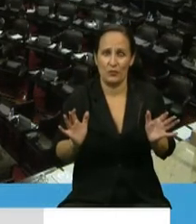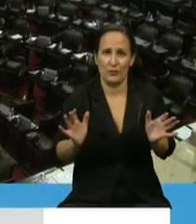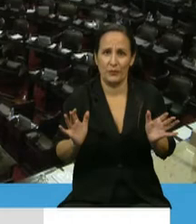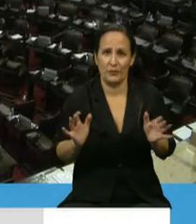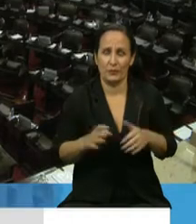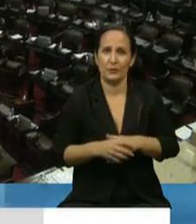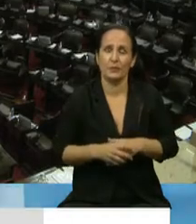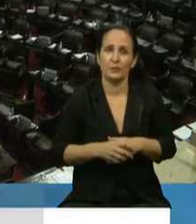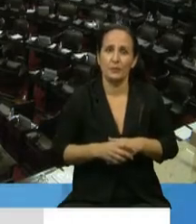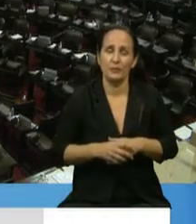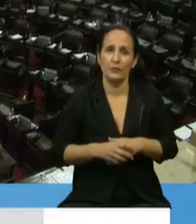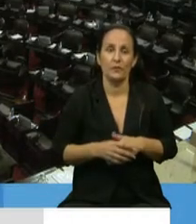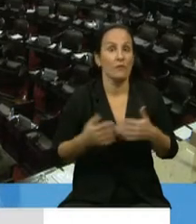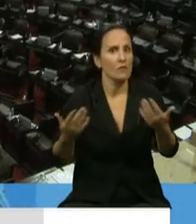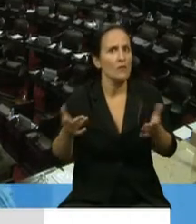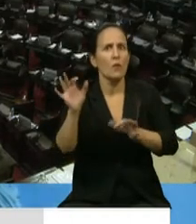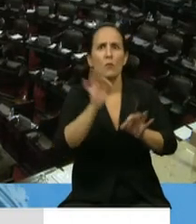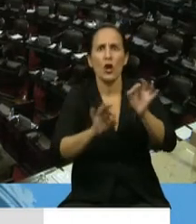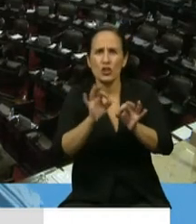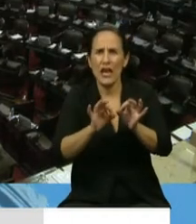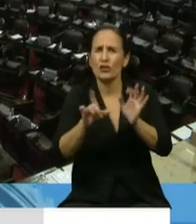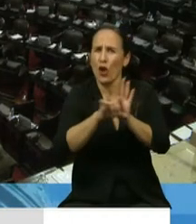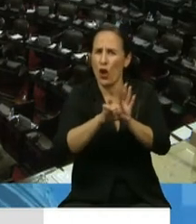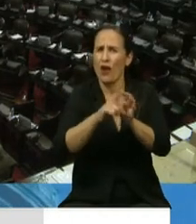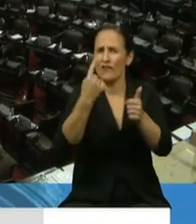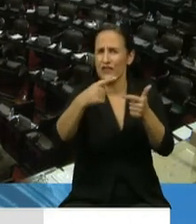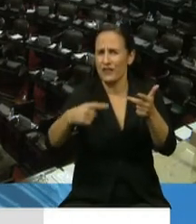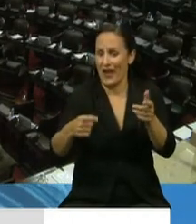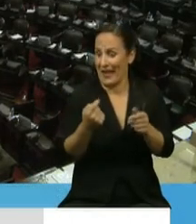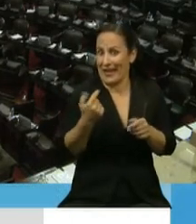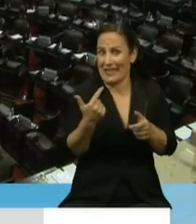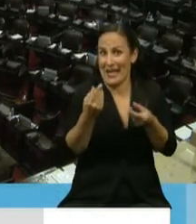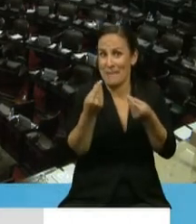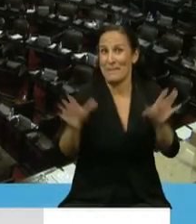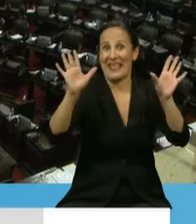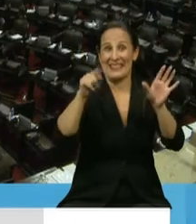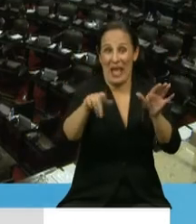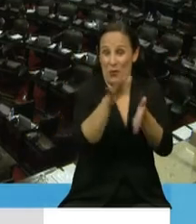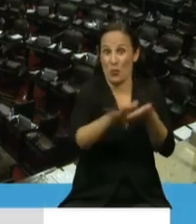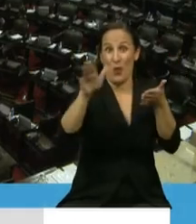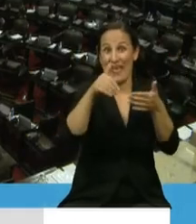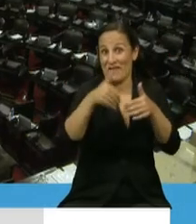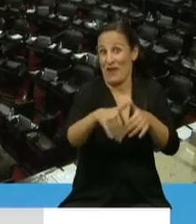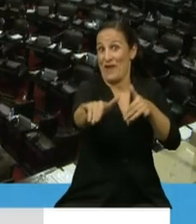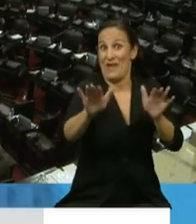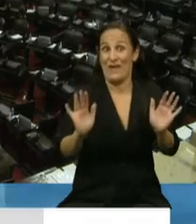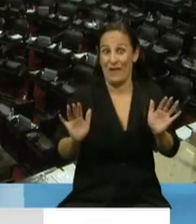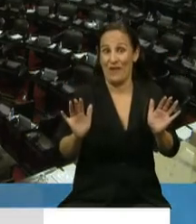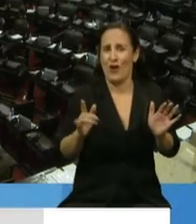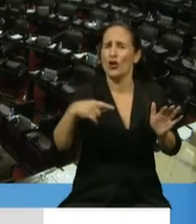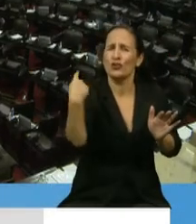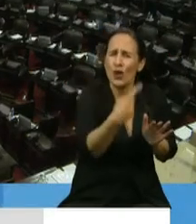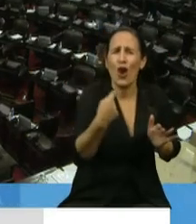Entonces, hay muchos proyectos por tratar. Estamos recién empezando esta nueva era en la que nos tenemos que... Todos estamos